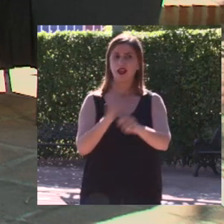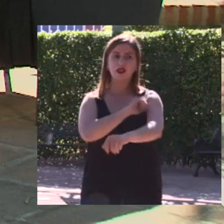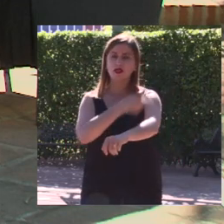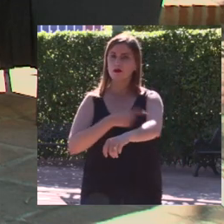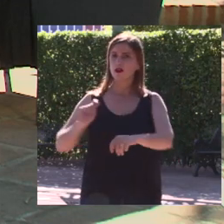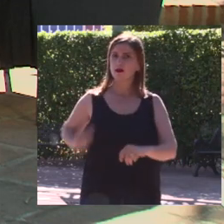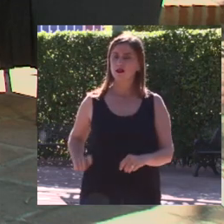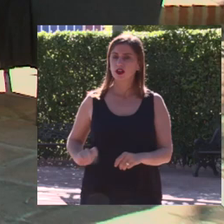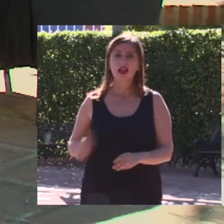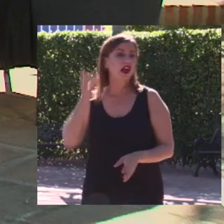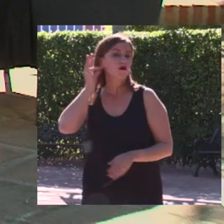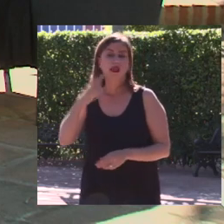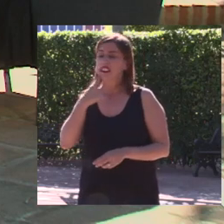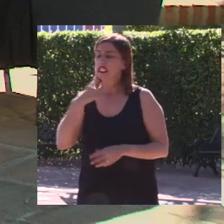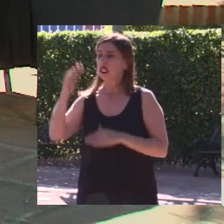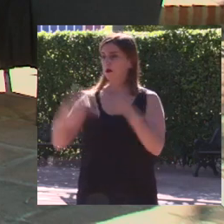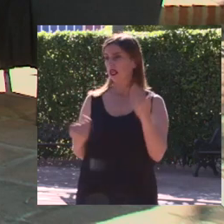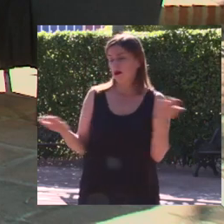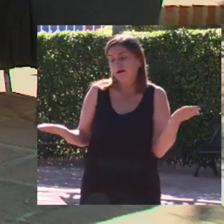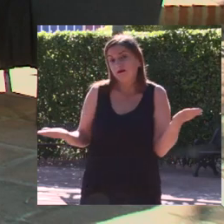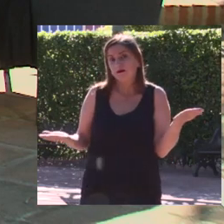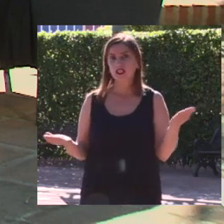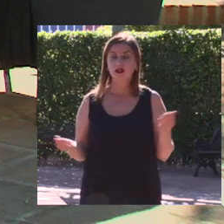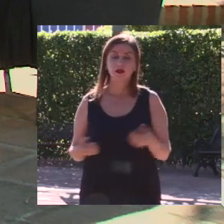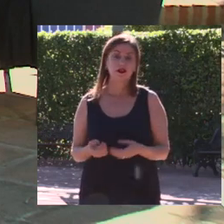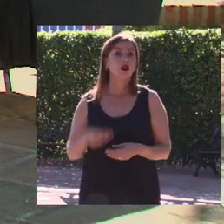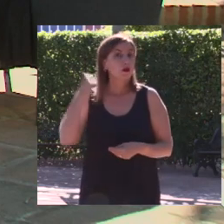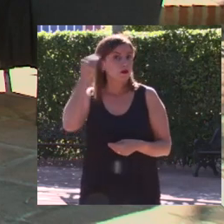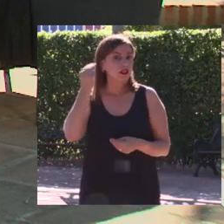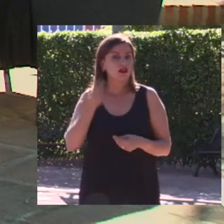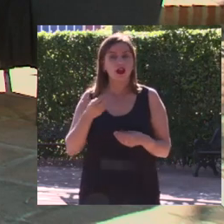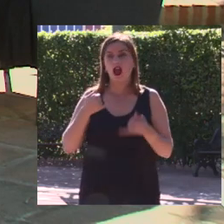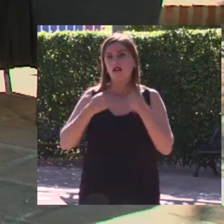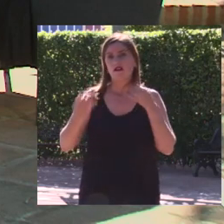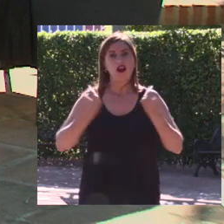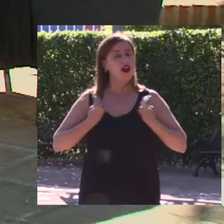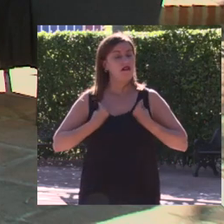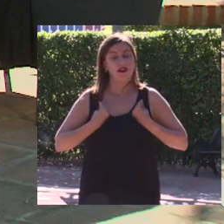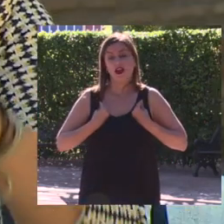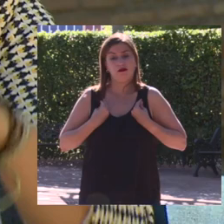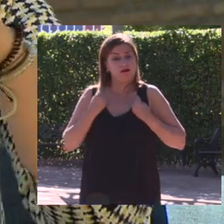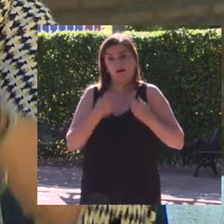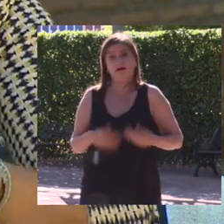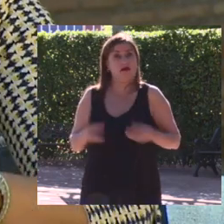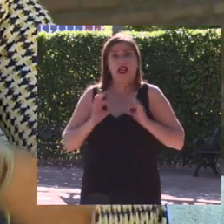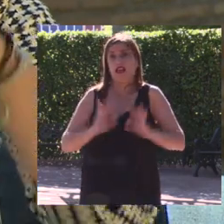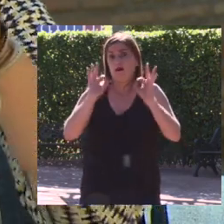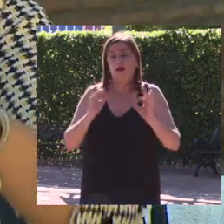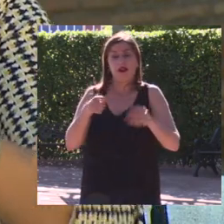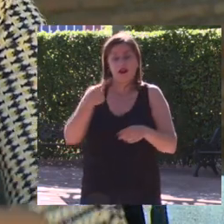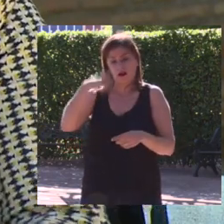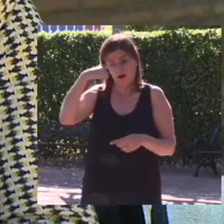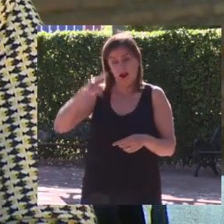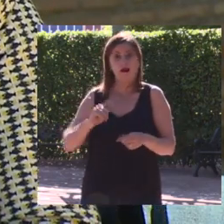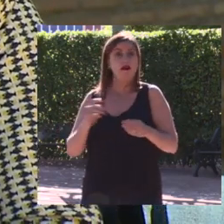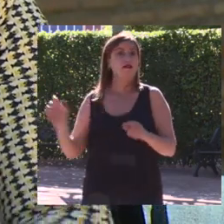las chicas no se destaca tanto pero bueno yo creo que al final la vida acabo poniendo a todo el mundo en su sitio y nosotras que hemos estudiado y